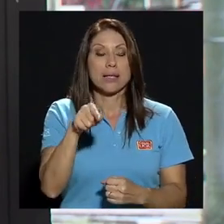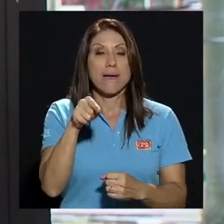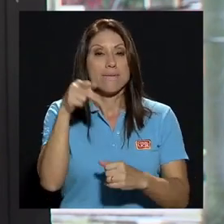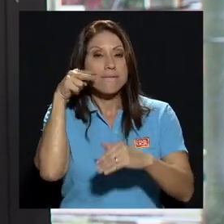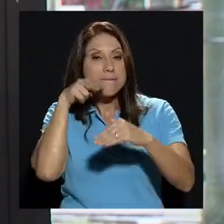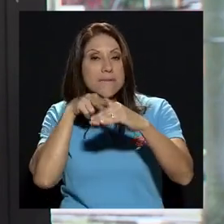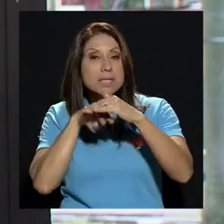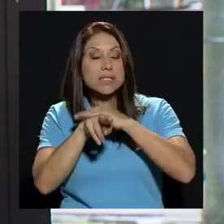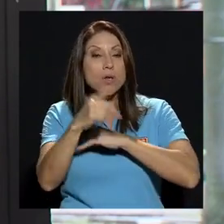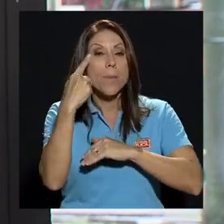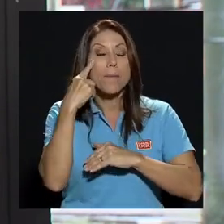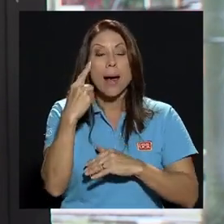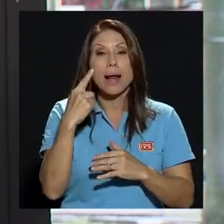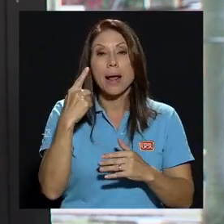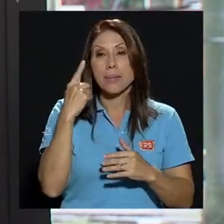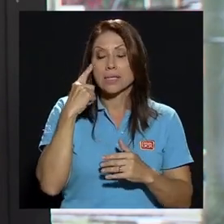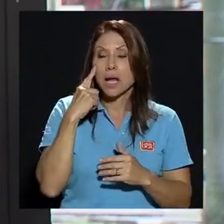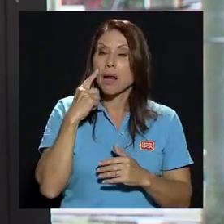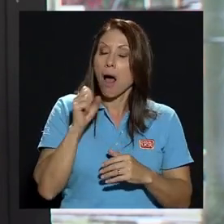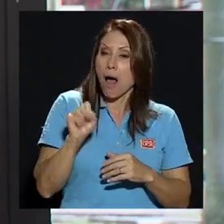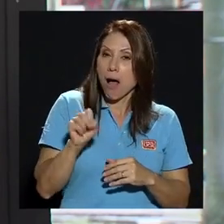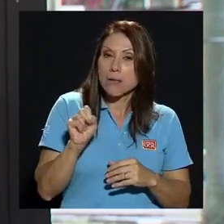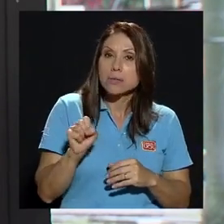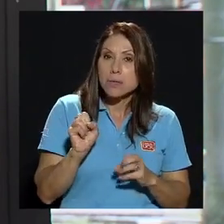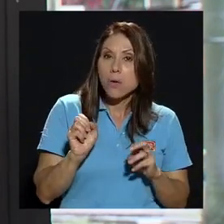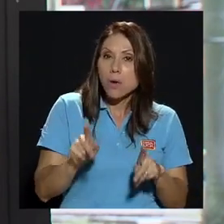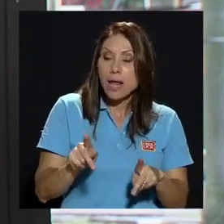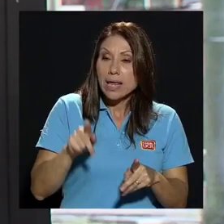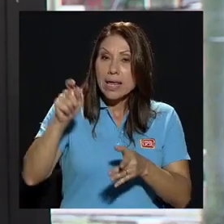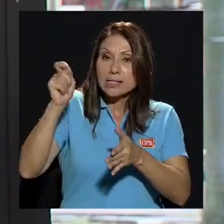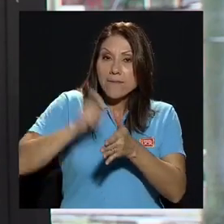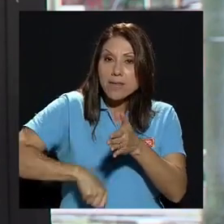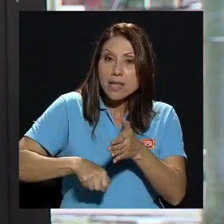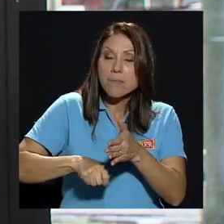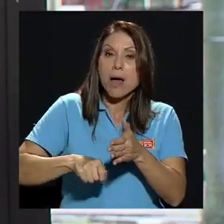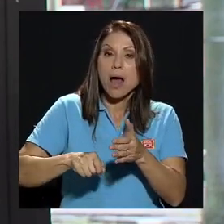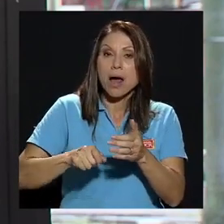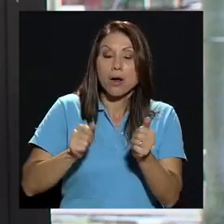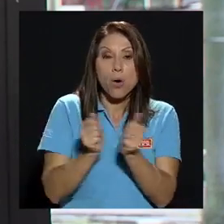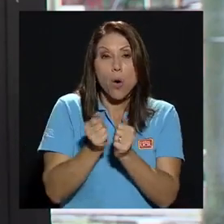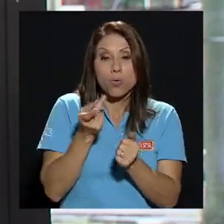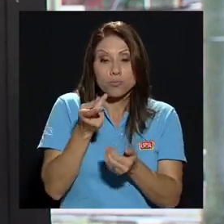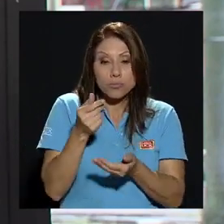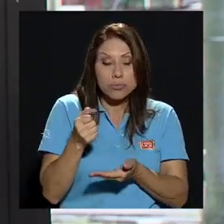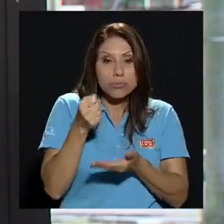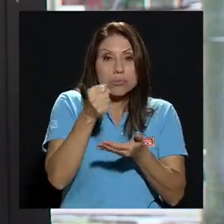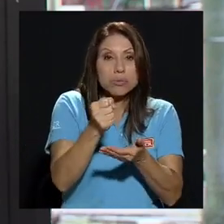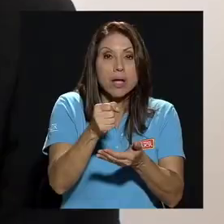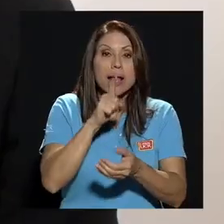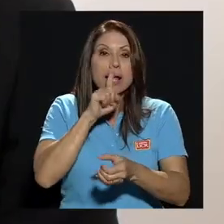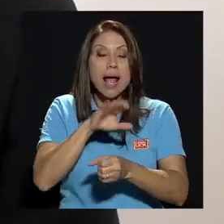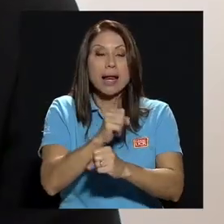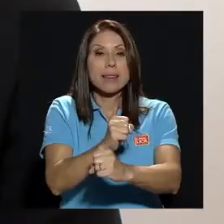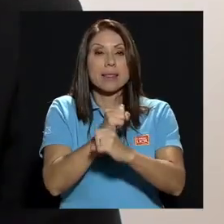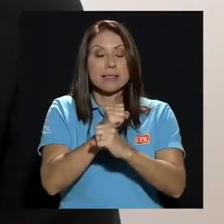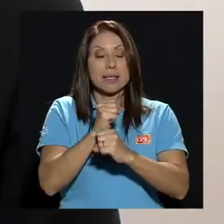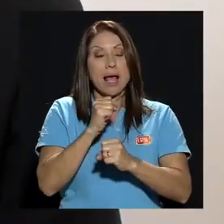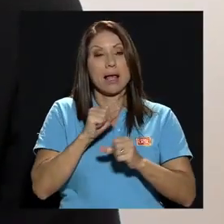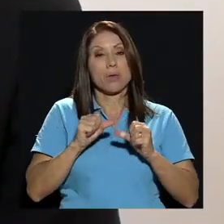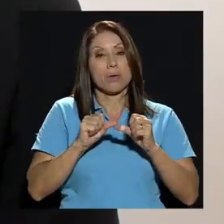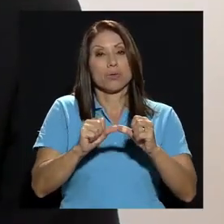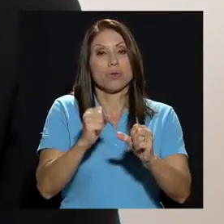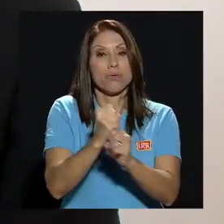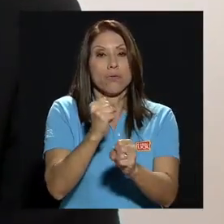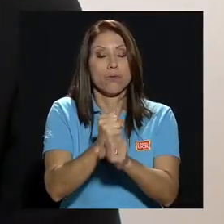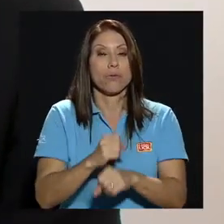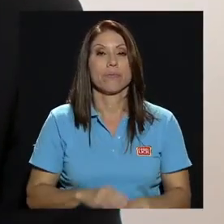tuvieron para ver bueno si esa firma con el contenido económico que se da nos garantiza la funcionalidad la procuraduría